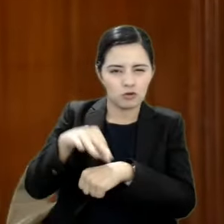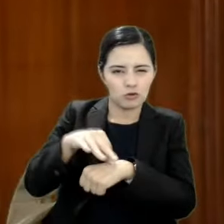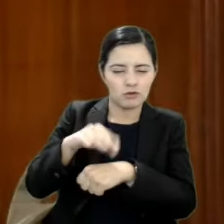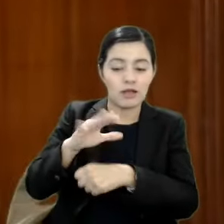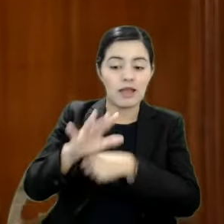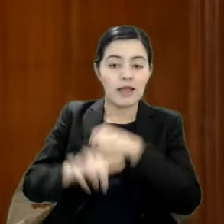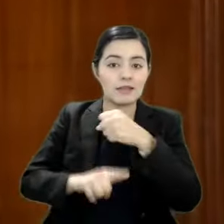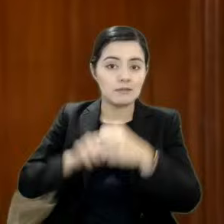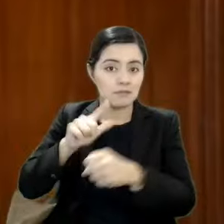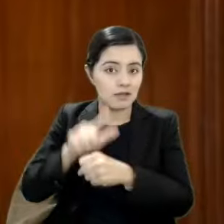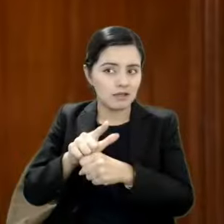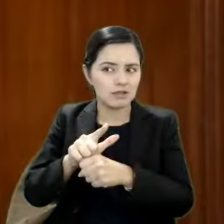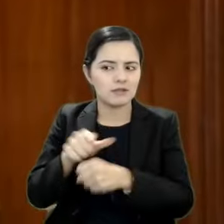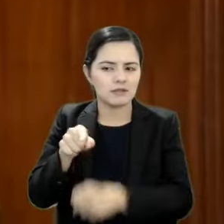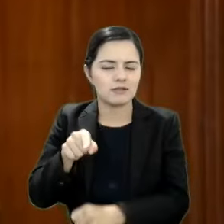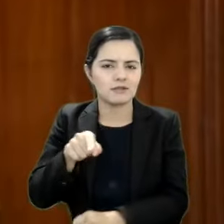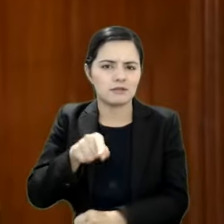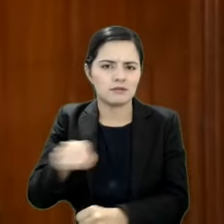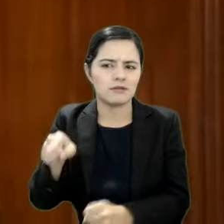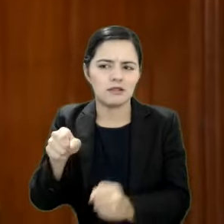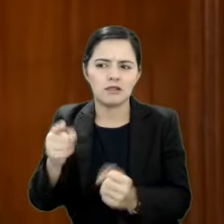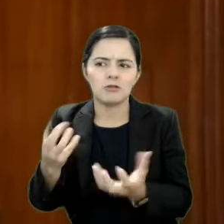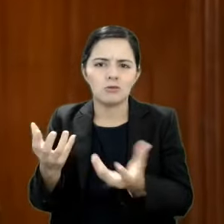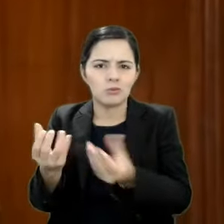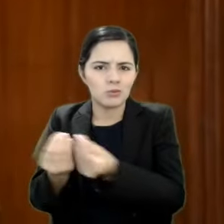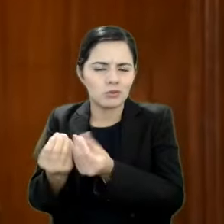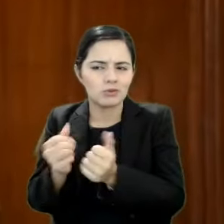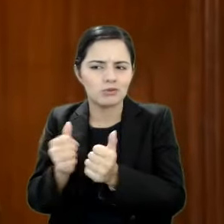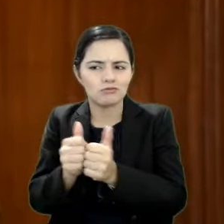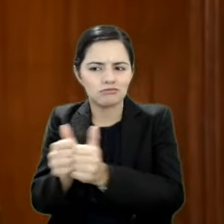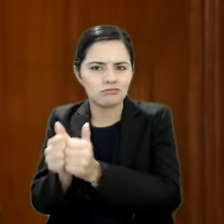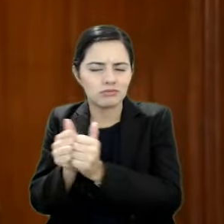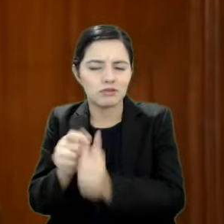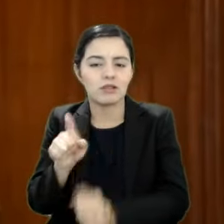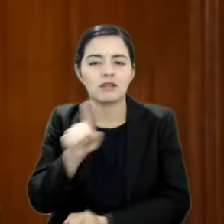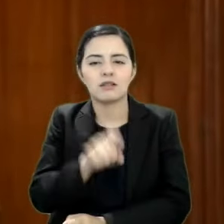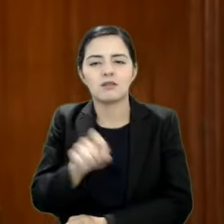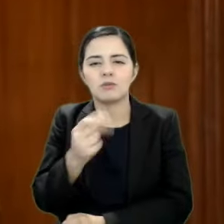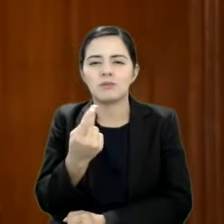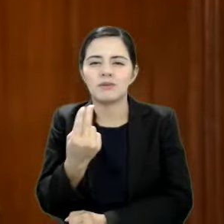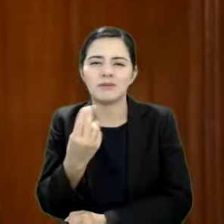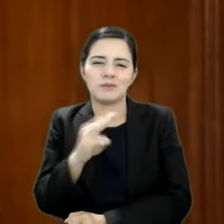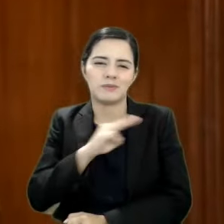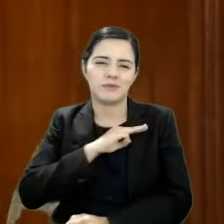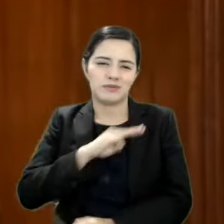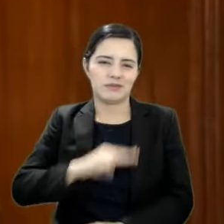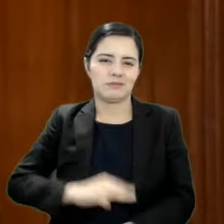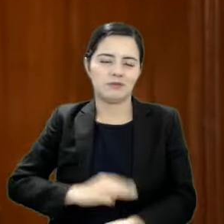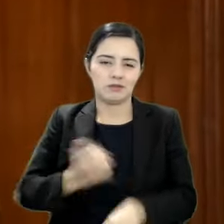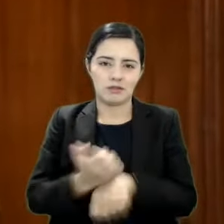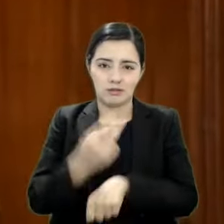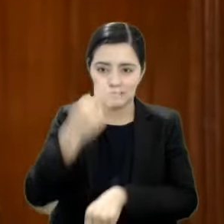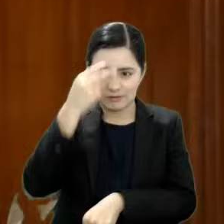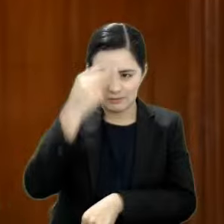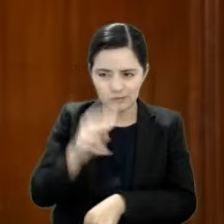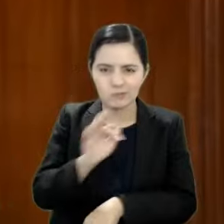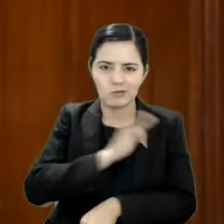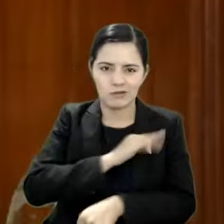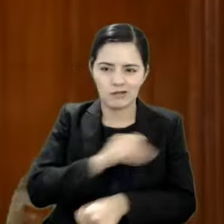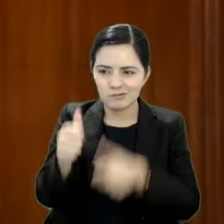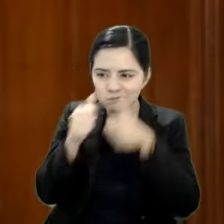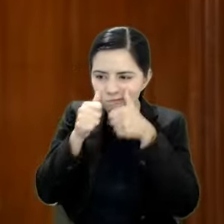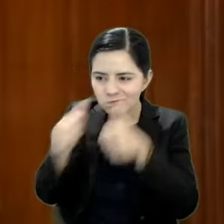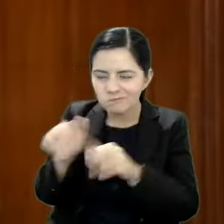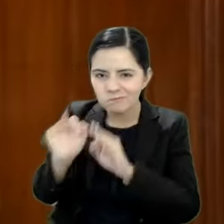de compañía en los 125 municipios del Estado de México, la cual se